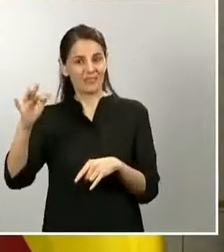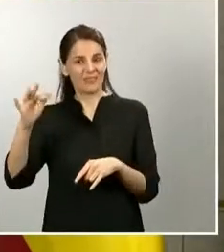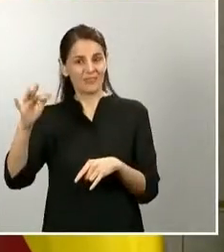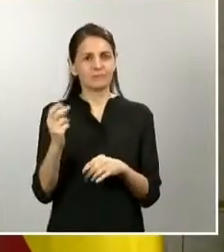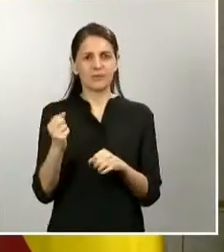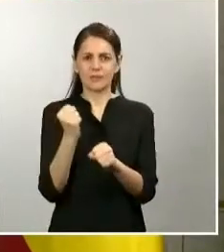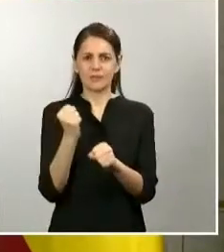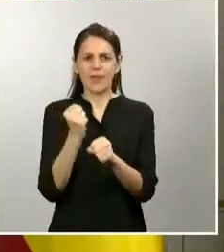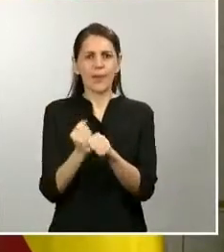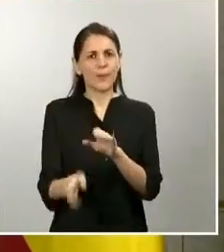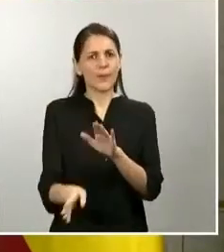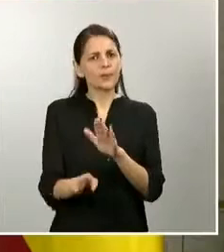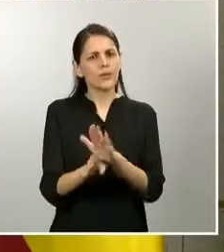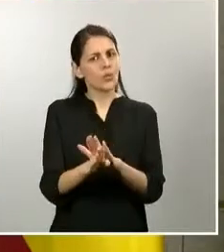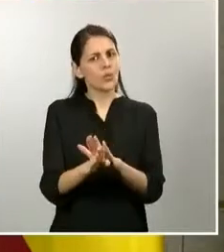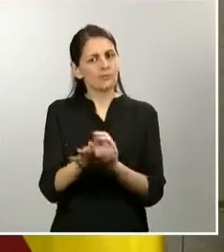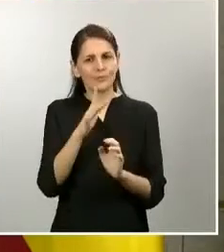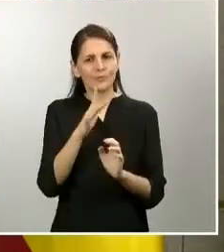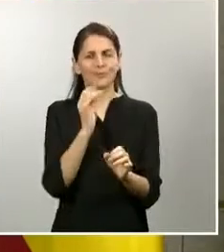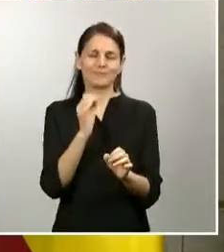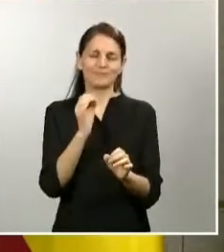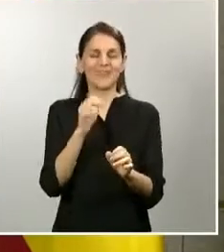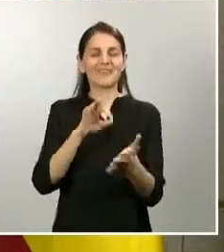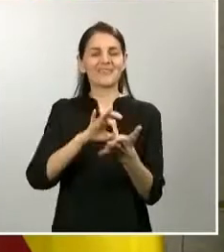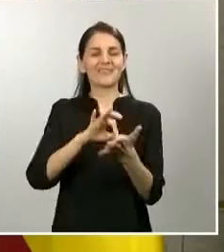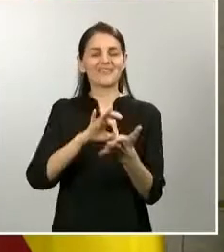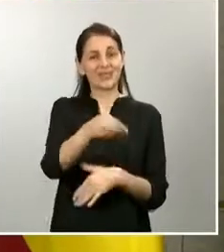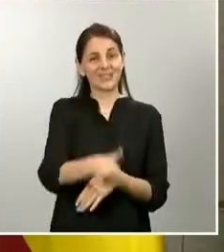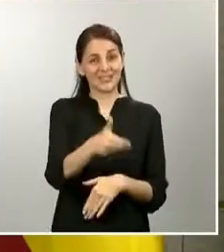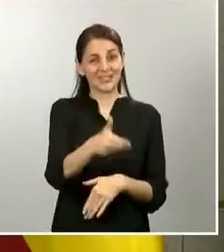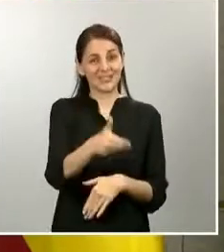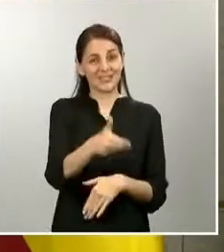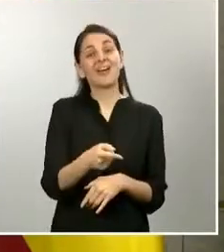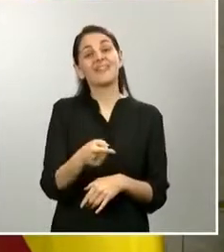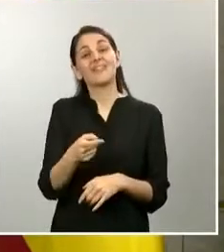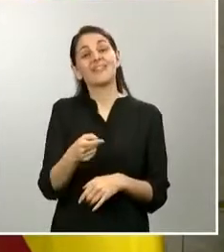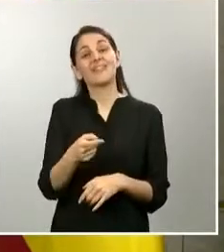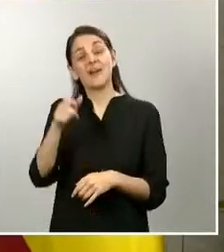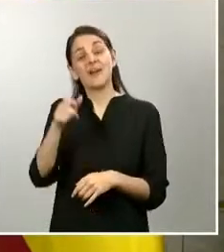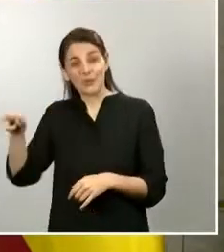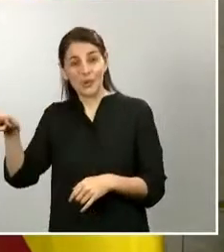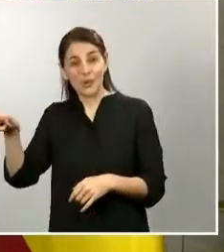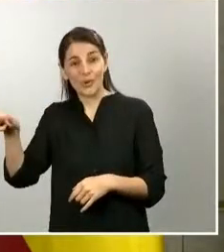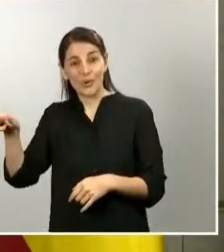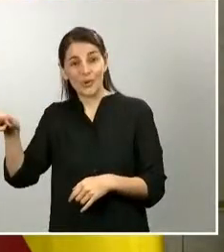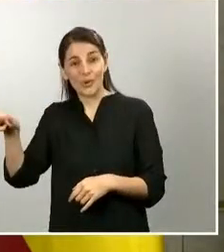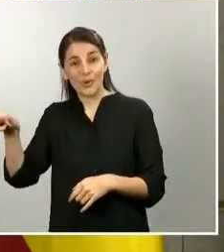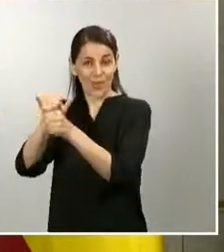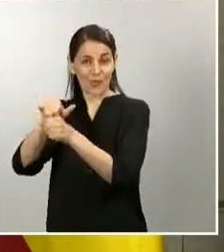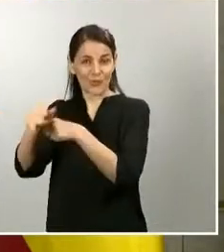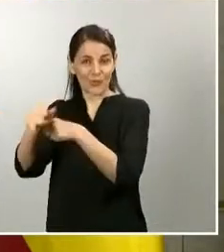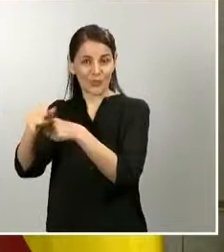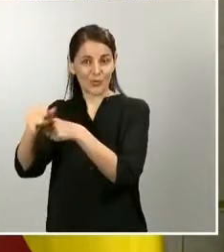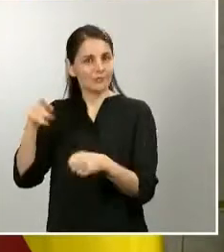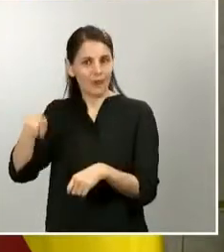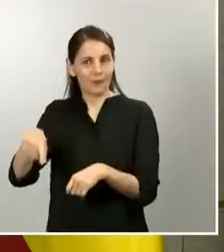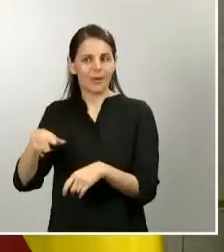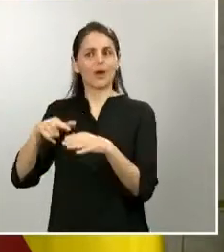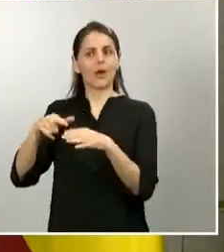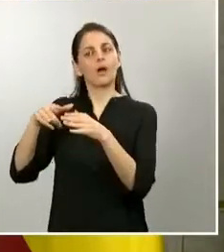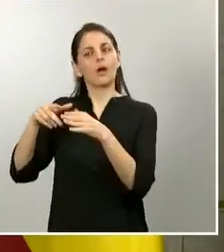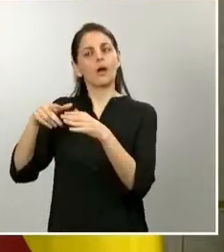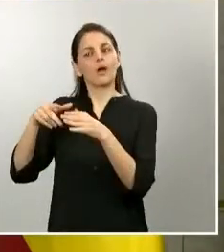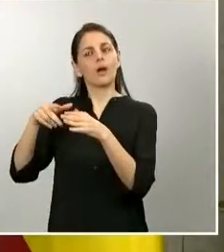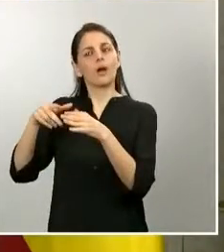Al personal de AENA y en aire que garantizan el servicio aeroportuario y el de navegación aérea en el transporte